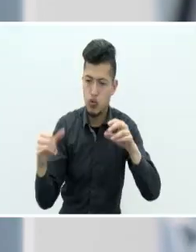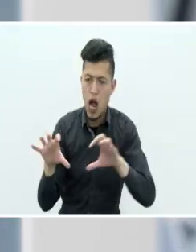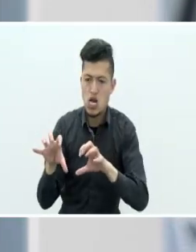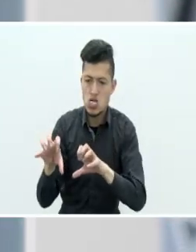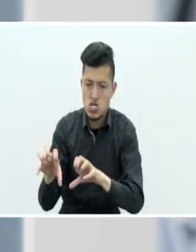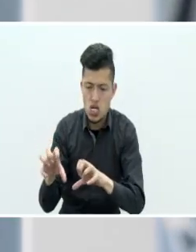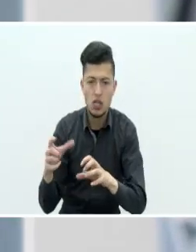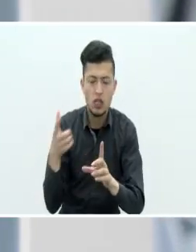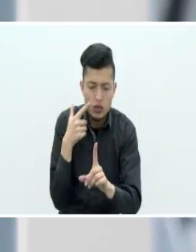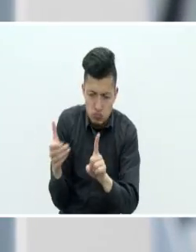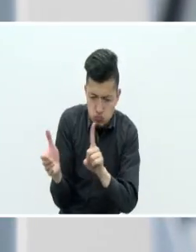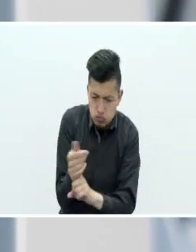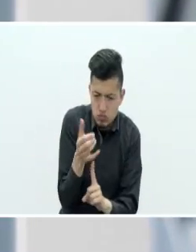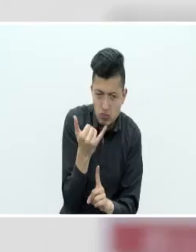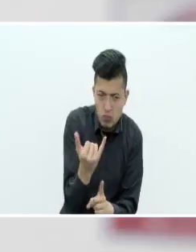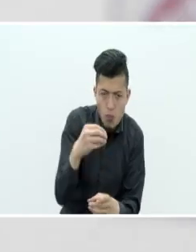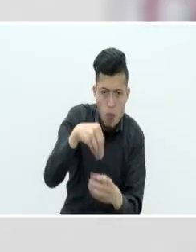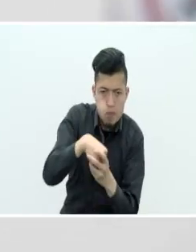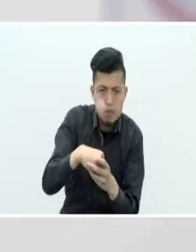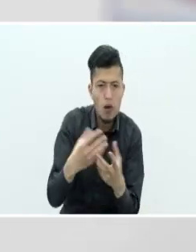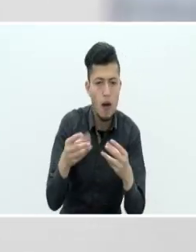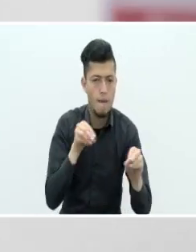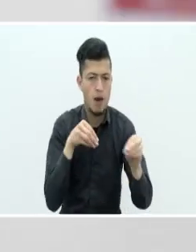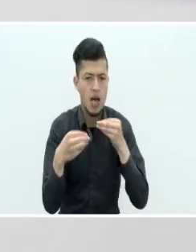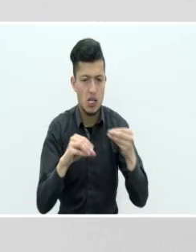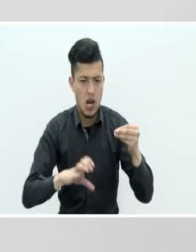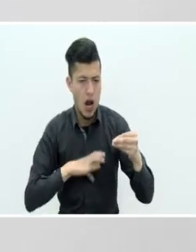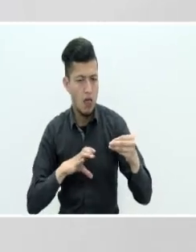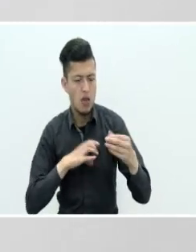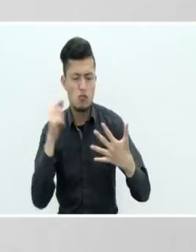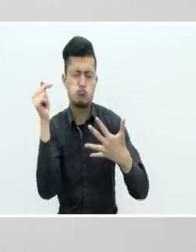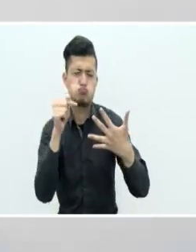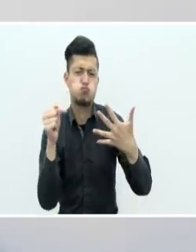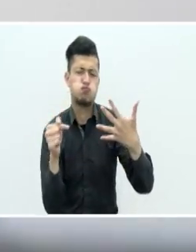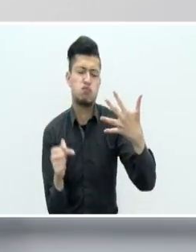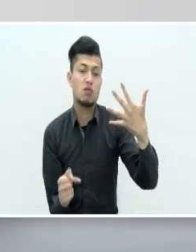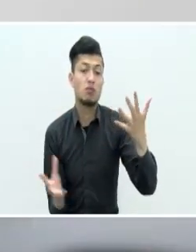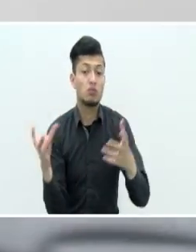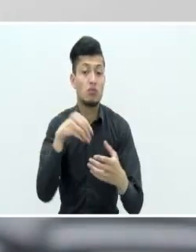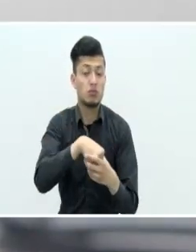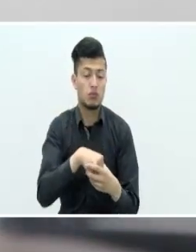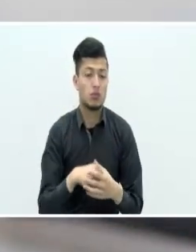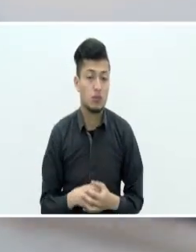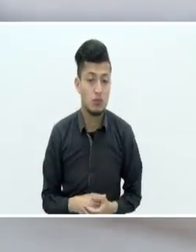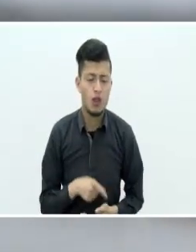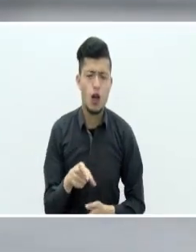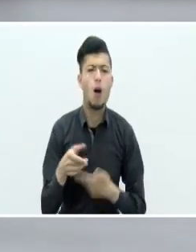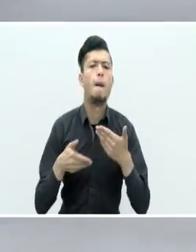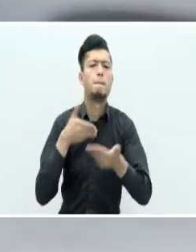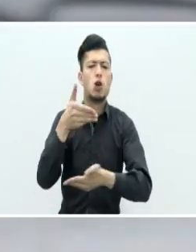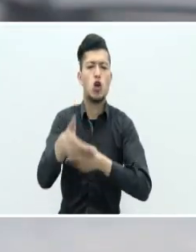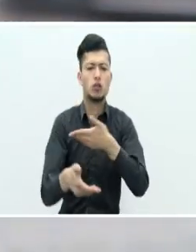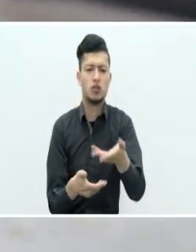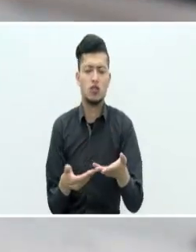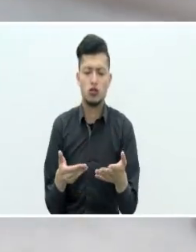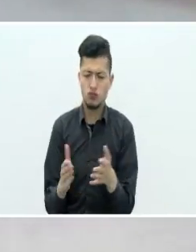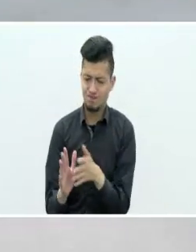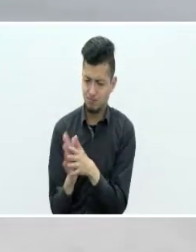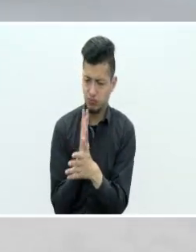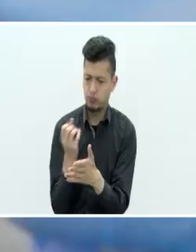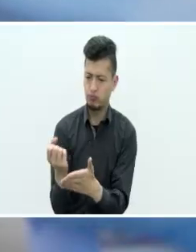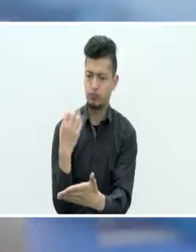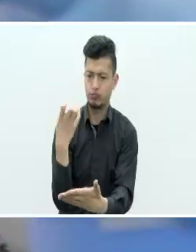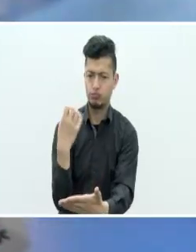compuestos, caracterización del plástico, entre otros. Además, suministra en todos sus procesos información precisa,